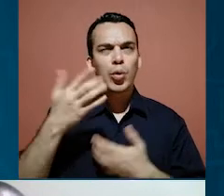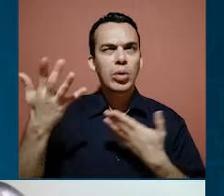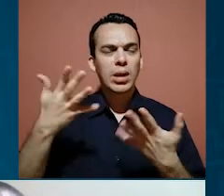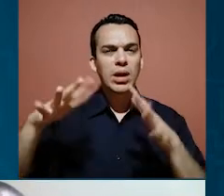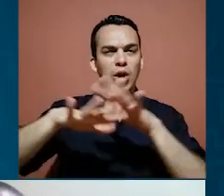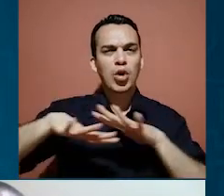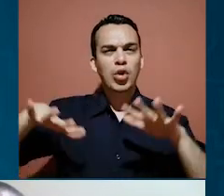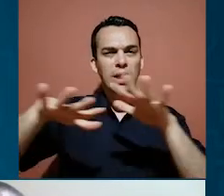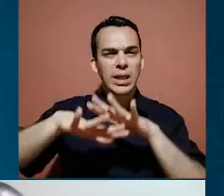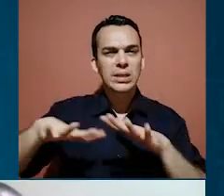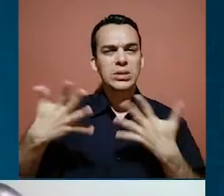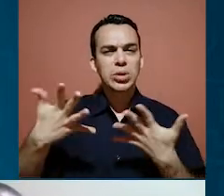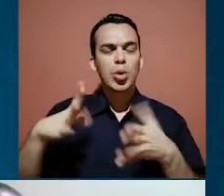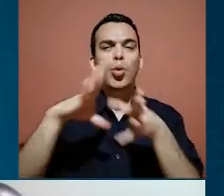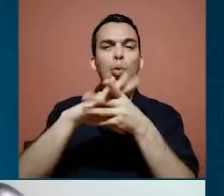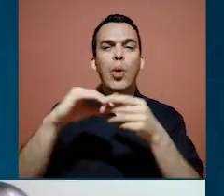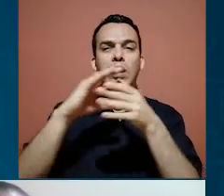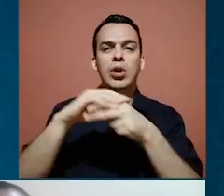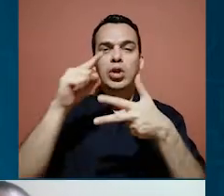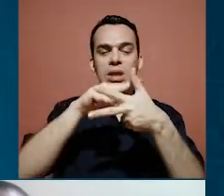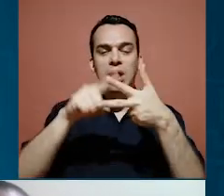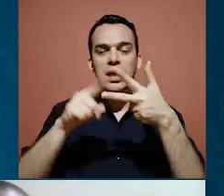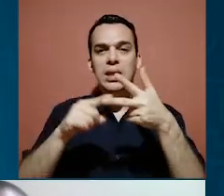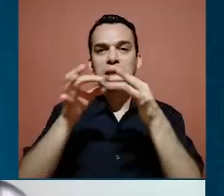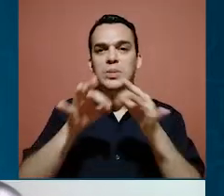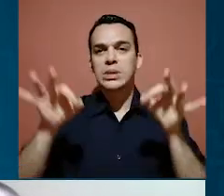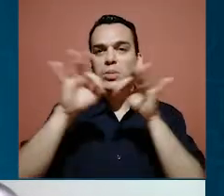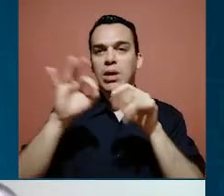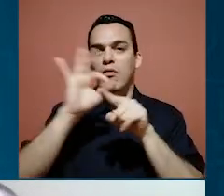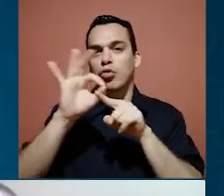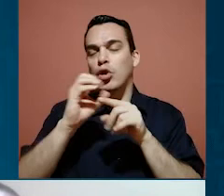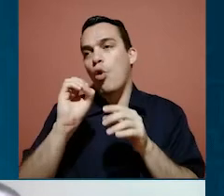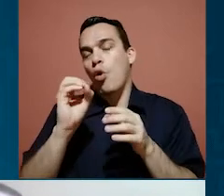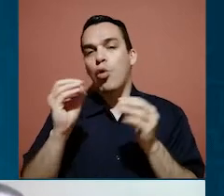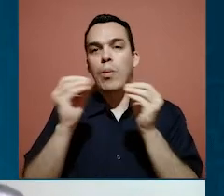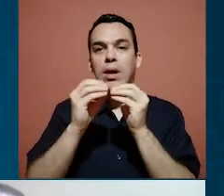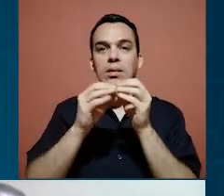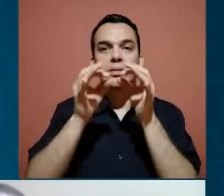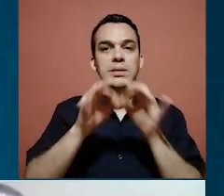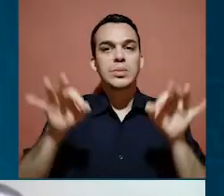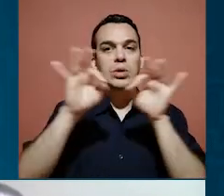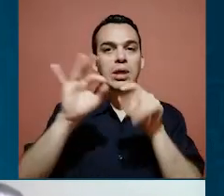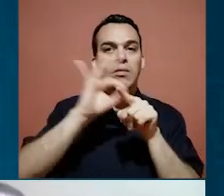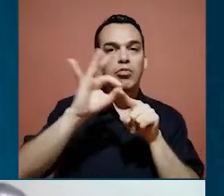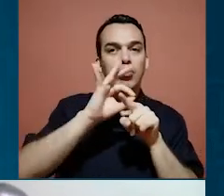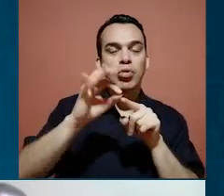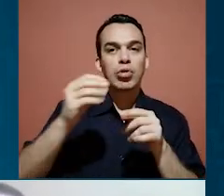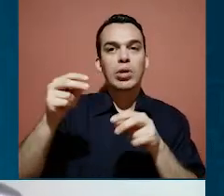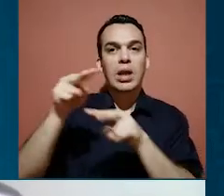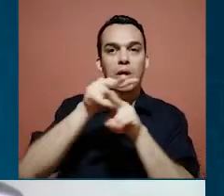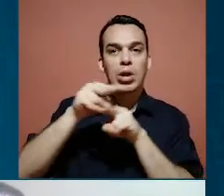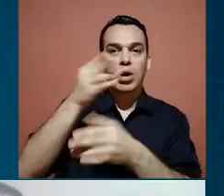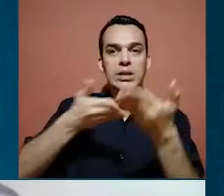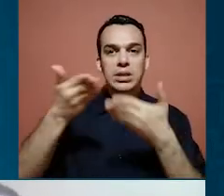un poco en el contexto, cuéntenos tres de las principales funciones o las principales funciones que tiene la Contraloría de